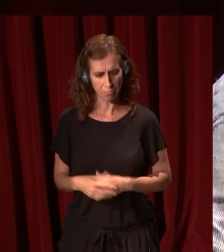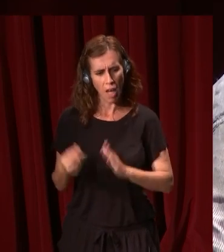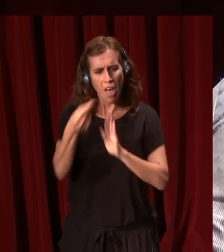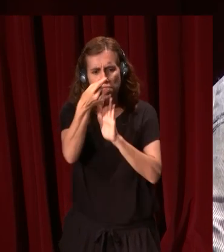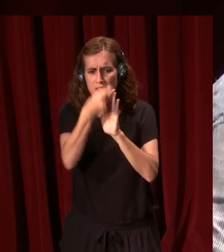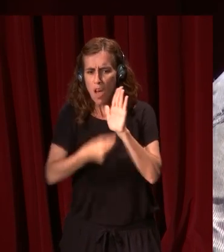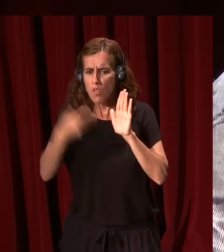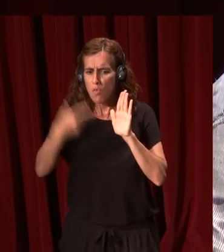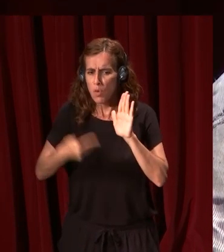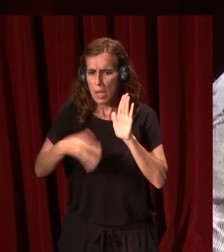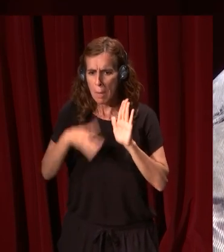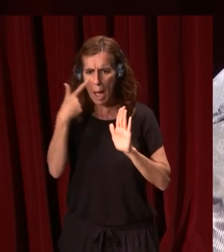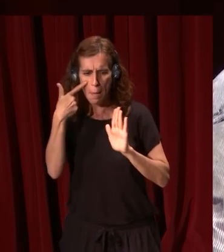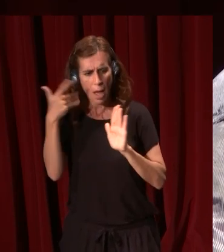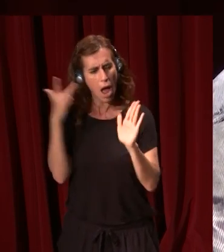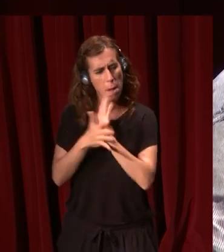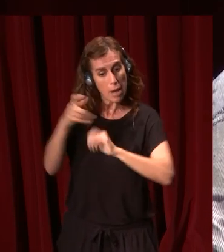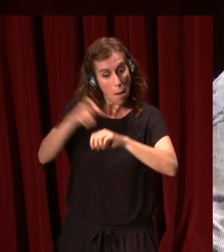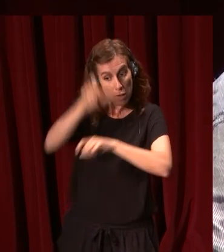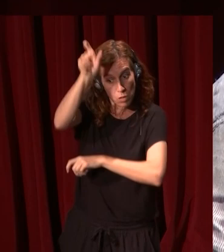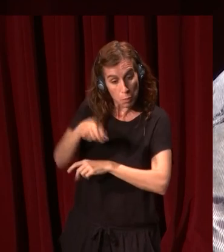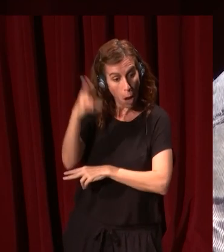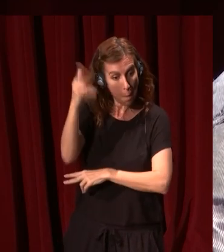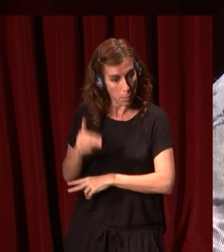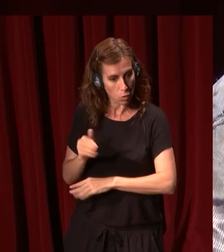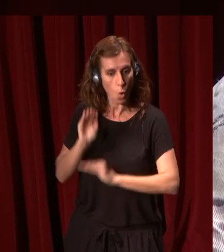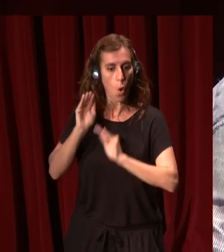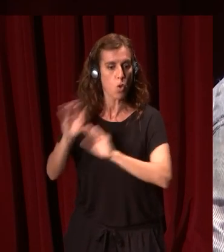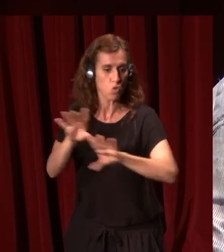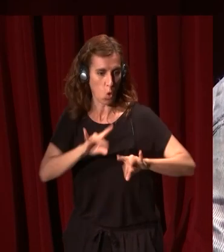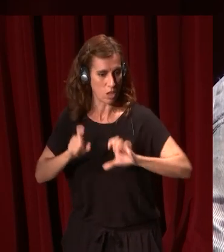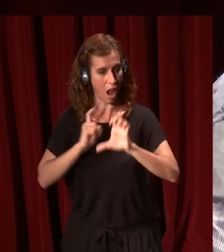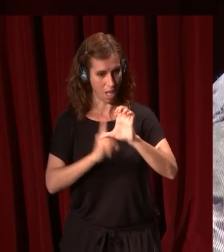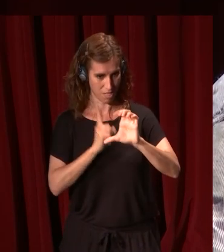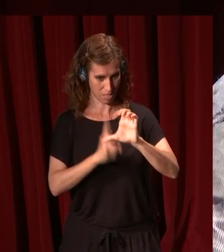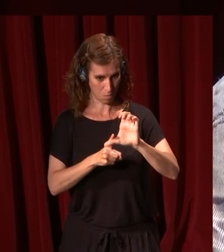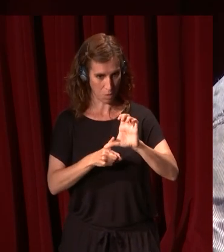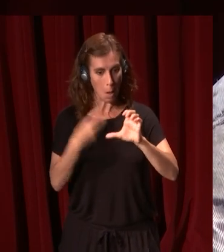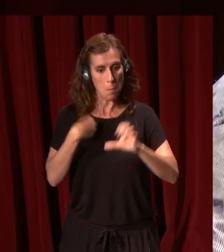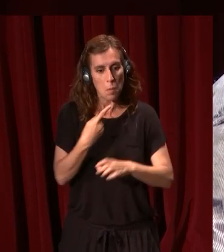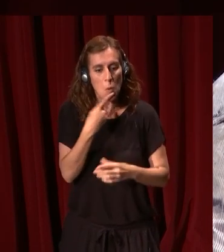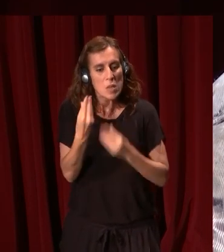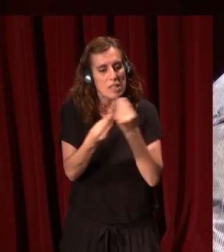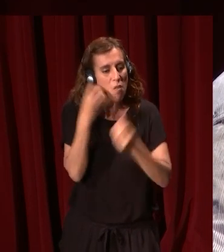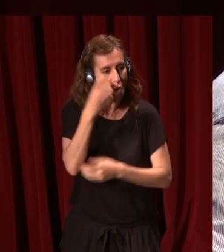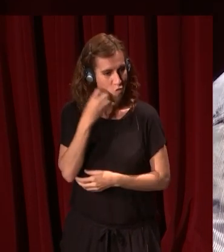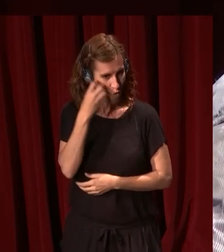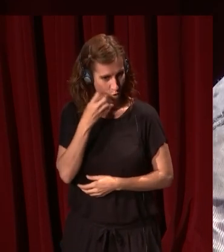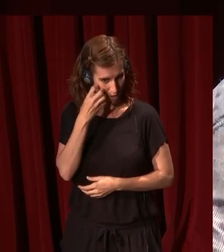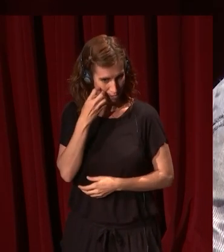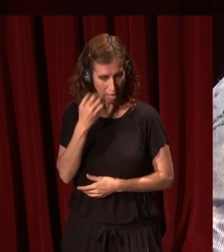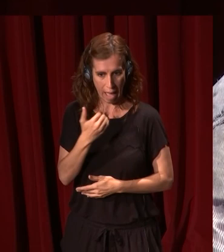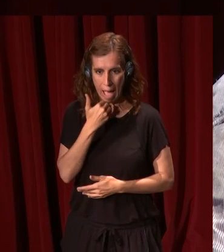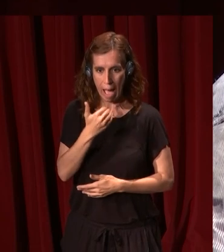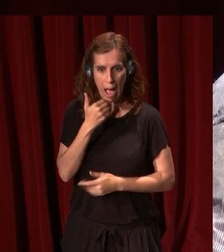fundamentales para explicar la personalidad del pintor? En su tierra, en Extremadura. Como el sabor de frutas de la misma clase se diferencia por un algo